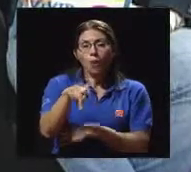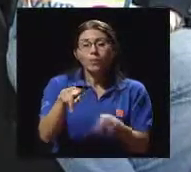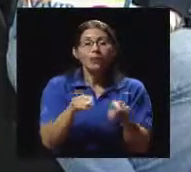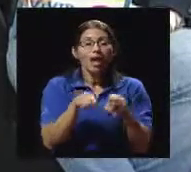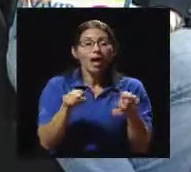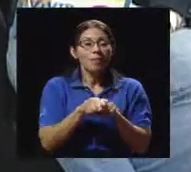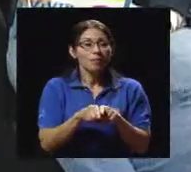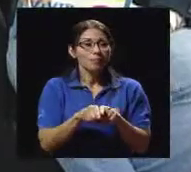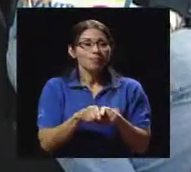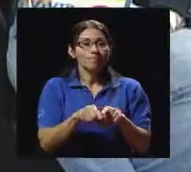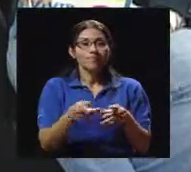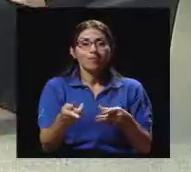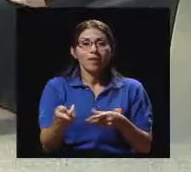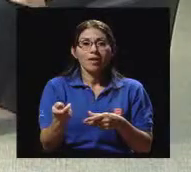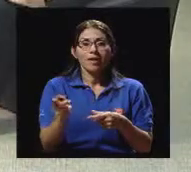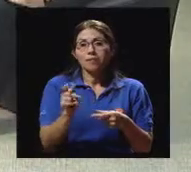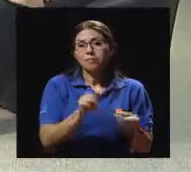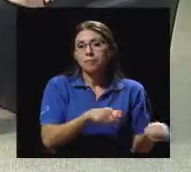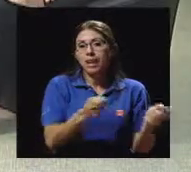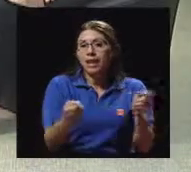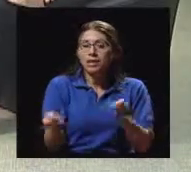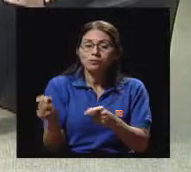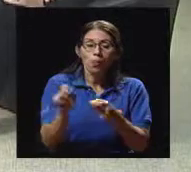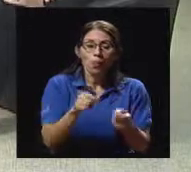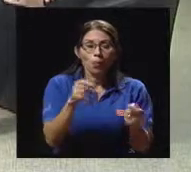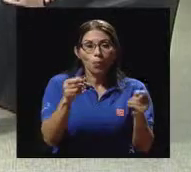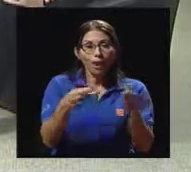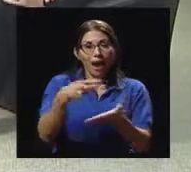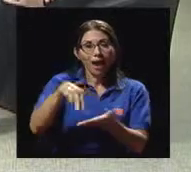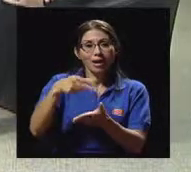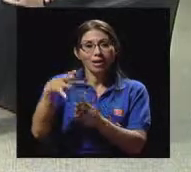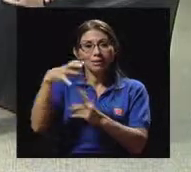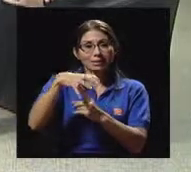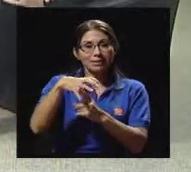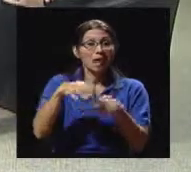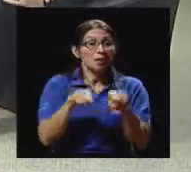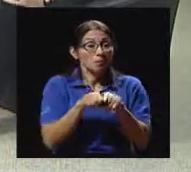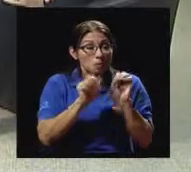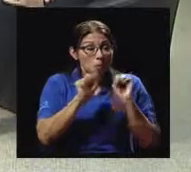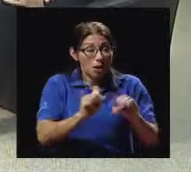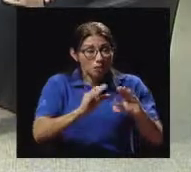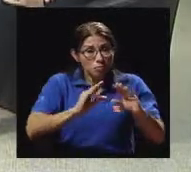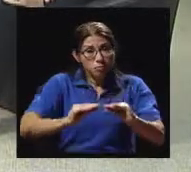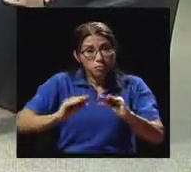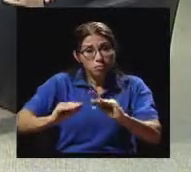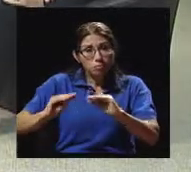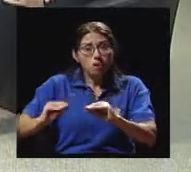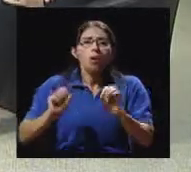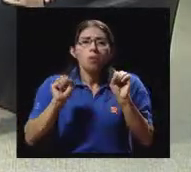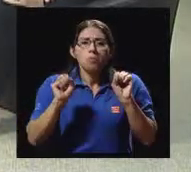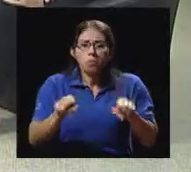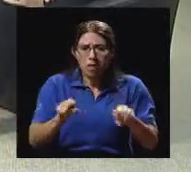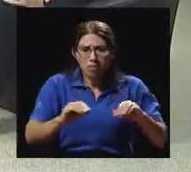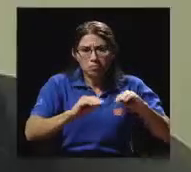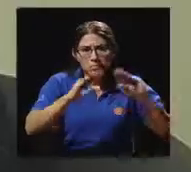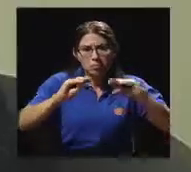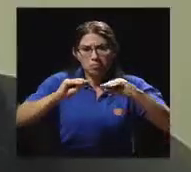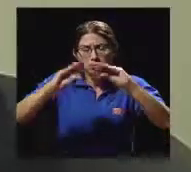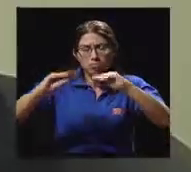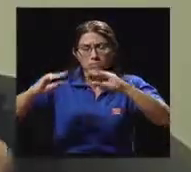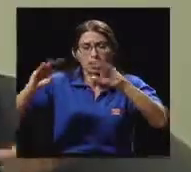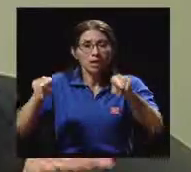La gama es muy amplia. Sí, es bastante amplia. Hay horarios en la noche, hay horarios los sábados, hay horarios entre semana en la mañana.